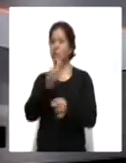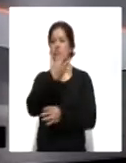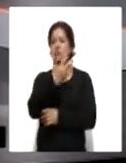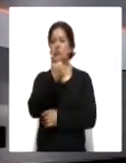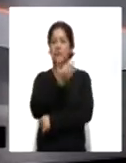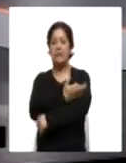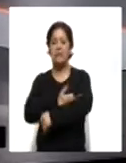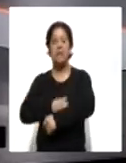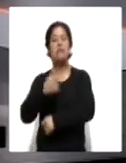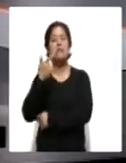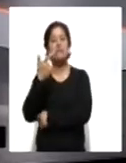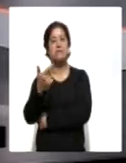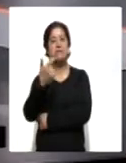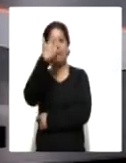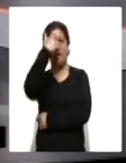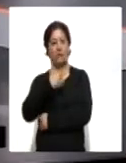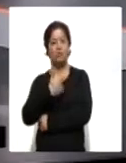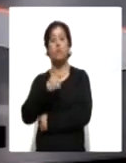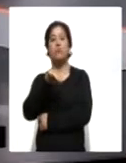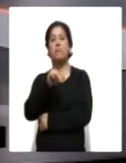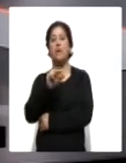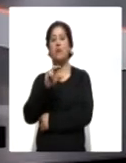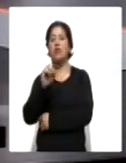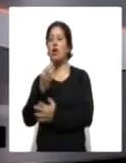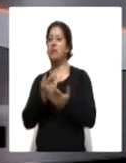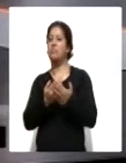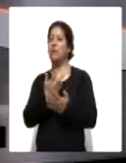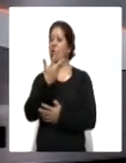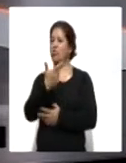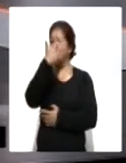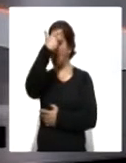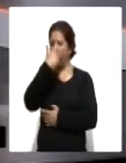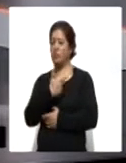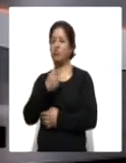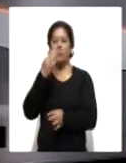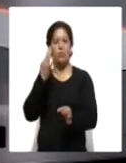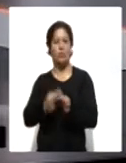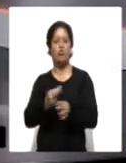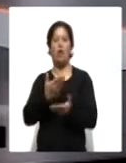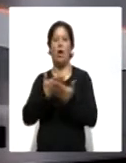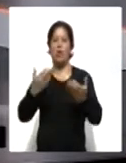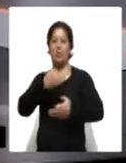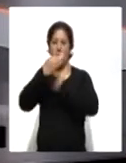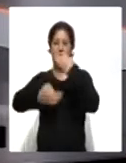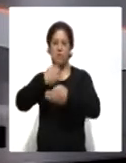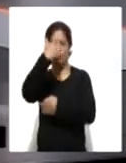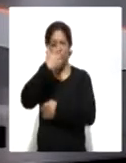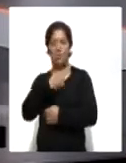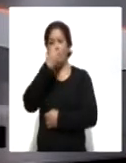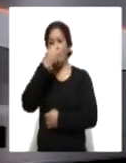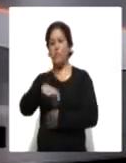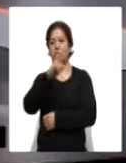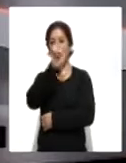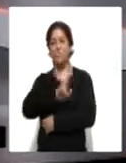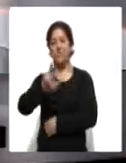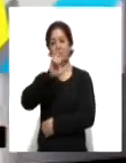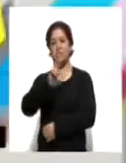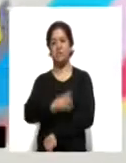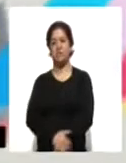18 y las 19 horas. Mario Romero lo espera a las 20 horas en la tercera emisión de Ahora Noticias. Excelente martes.